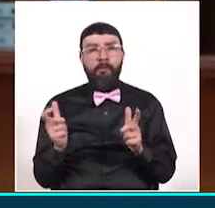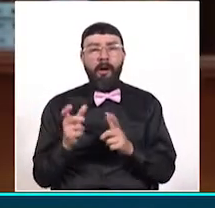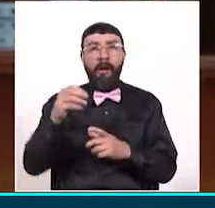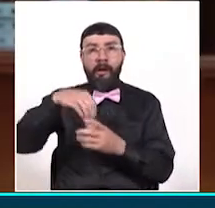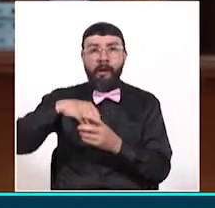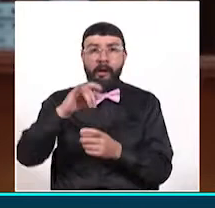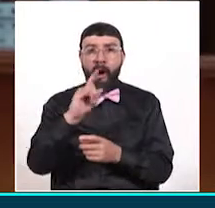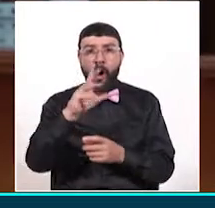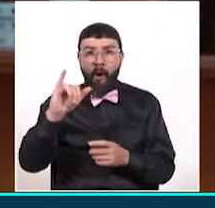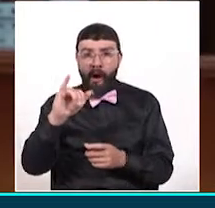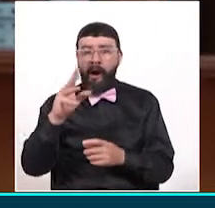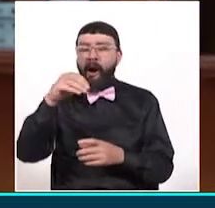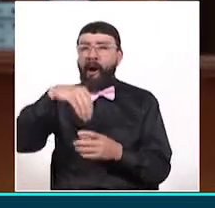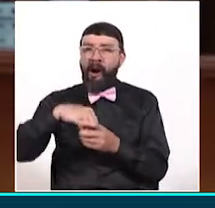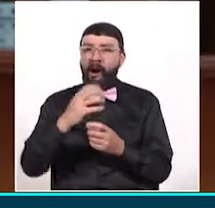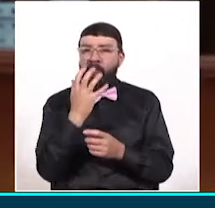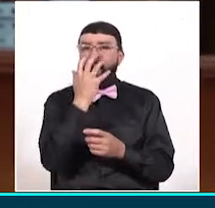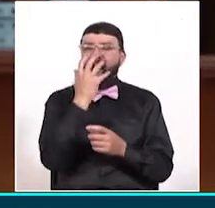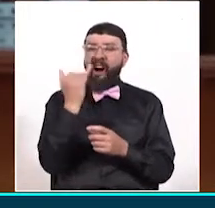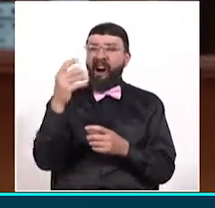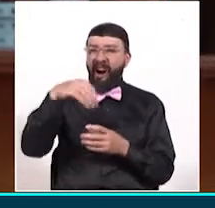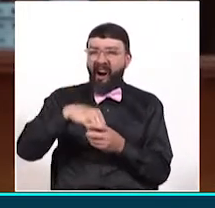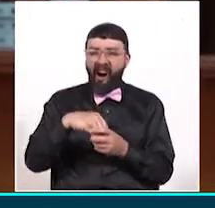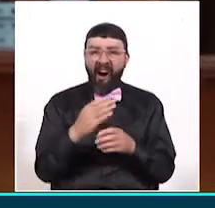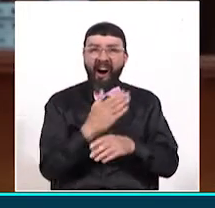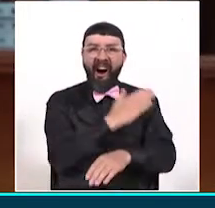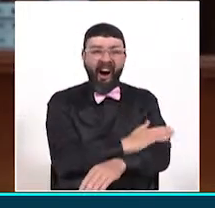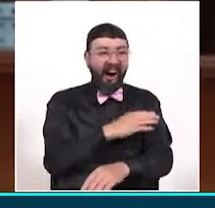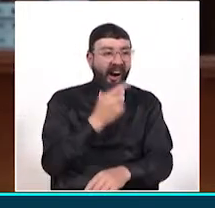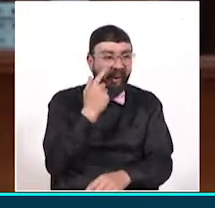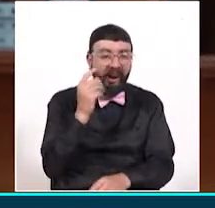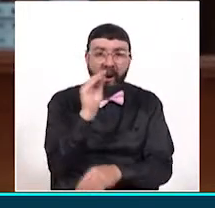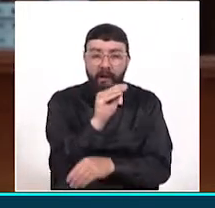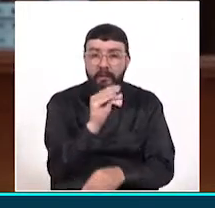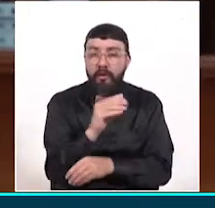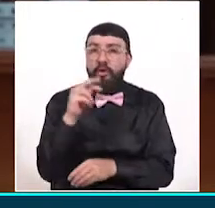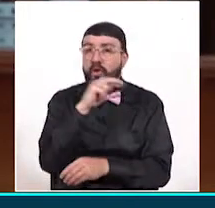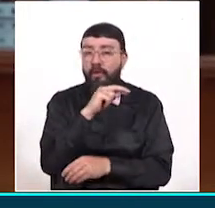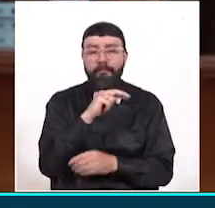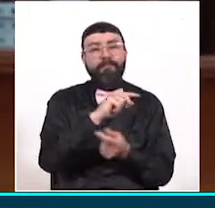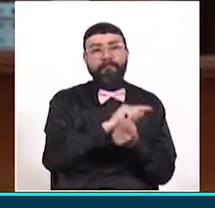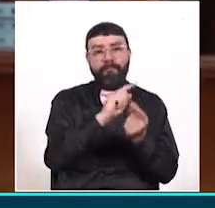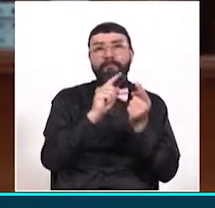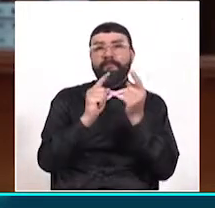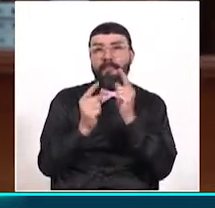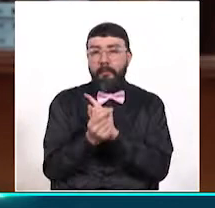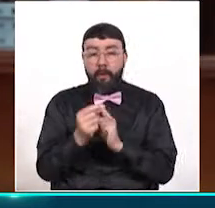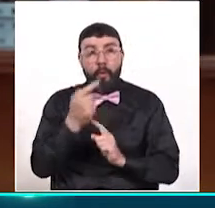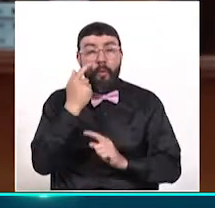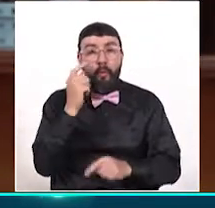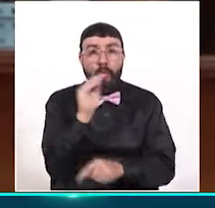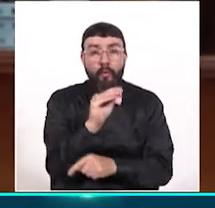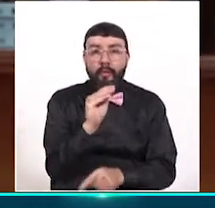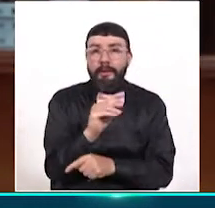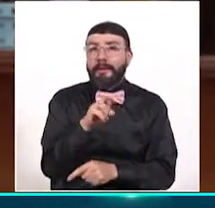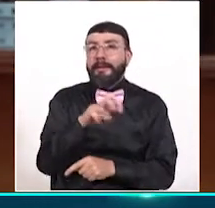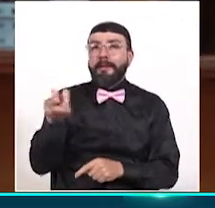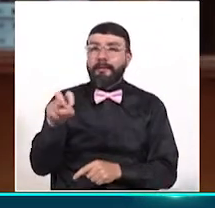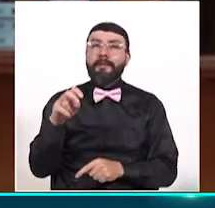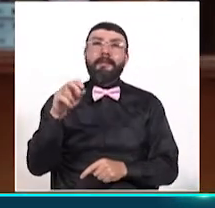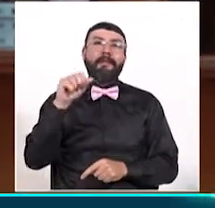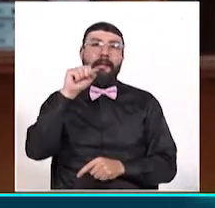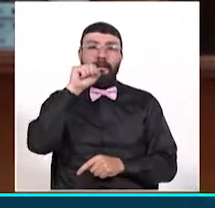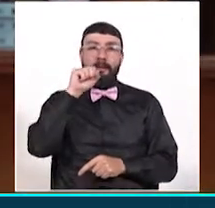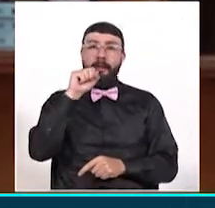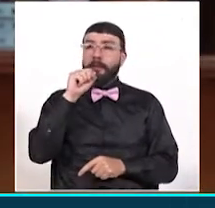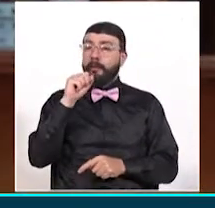por eso pasamos de alerta roja, alerta naranja, pero la idea es que evitemos estas